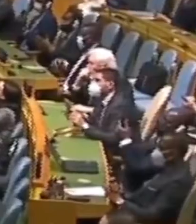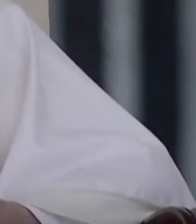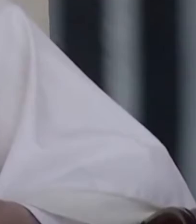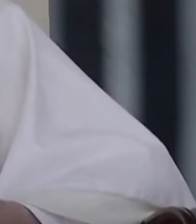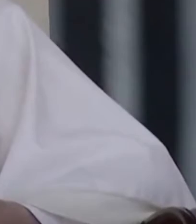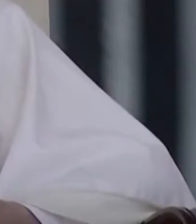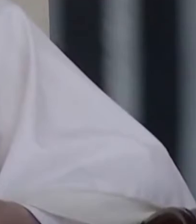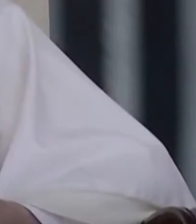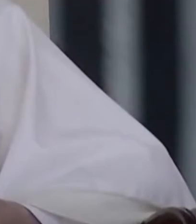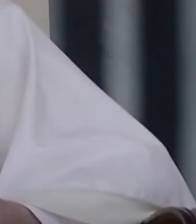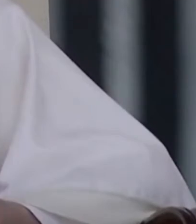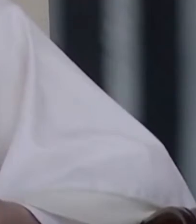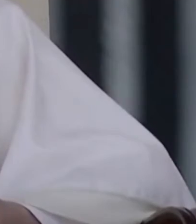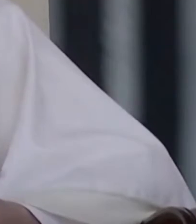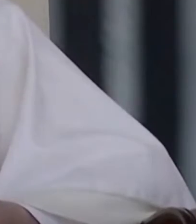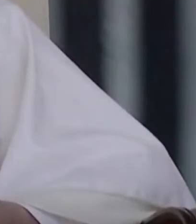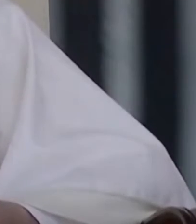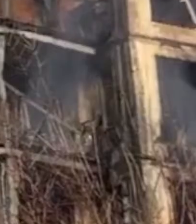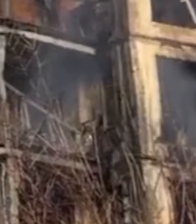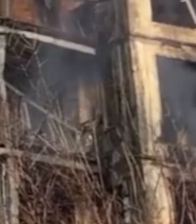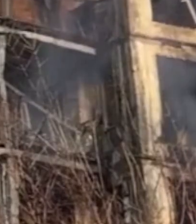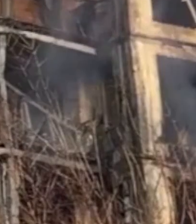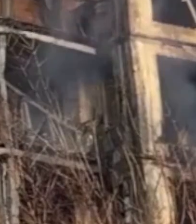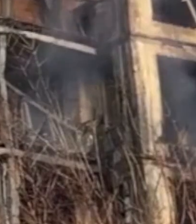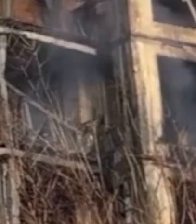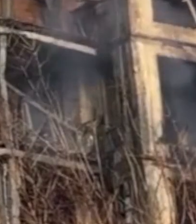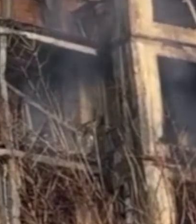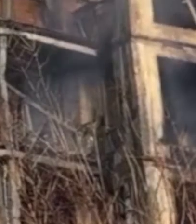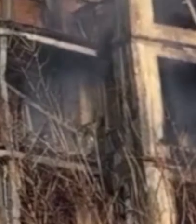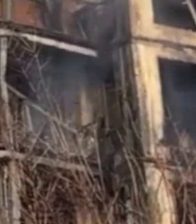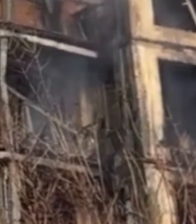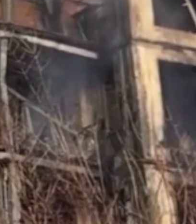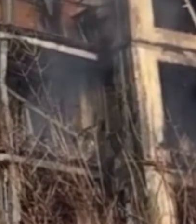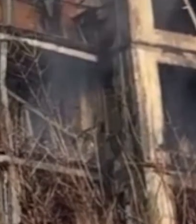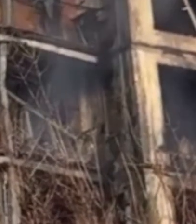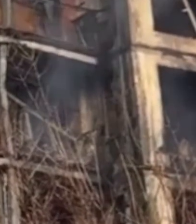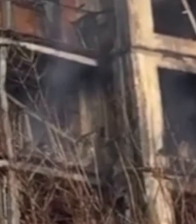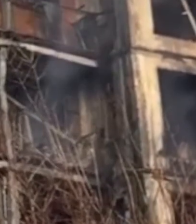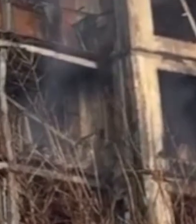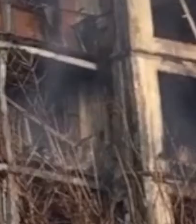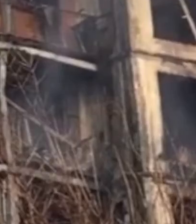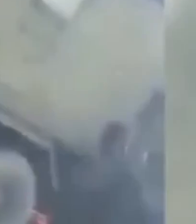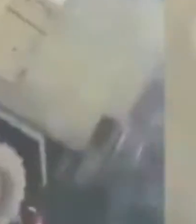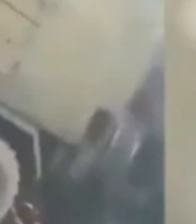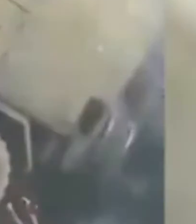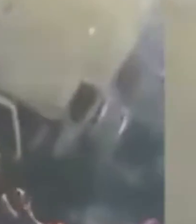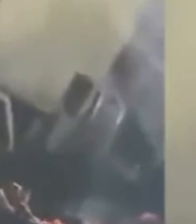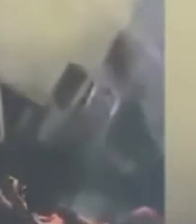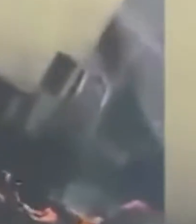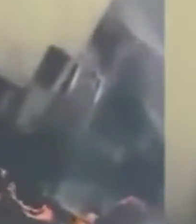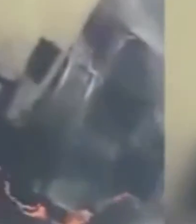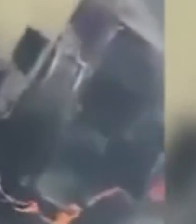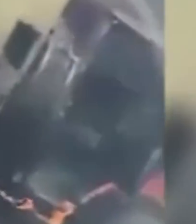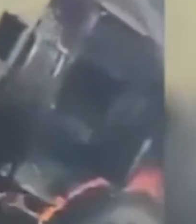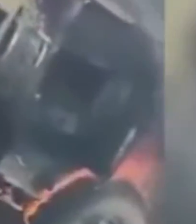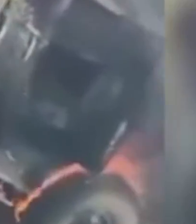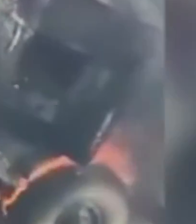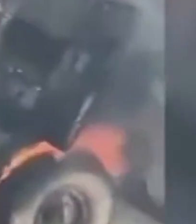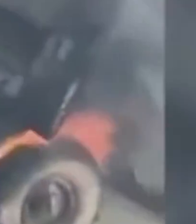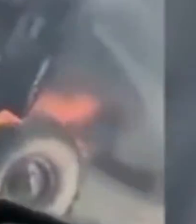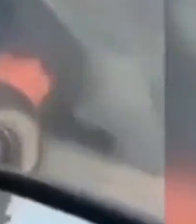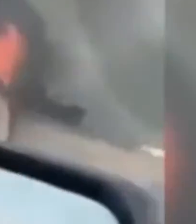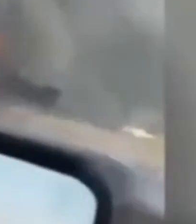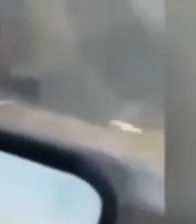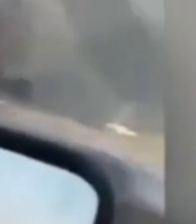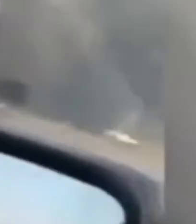el Papa Francisco. Indicó que lo primero es resolverlo de Rusia y Ucrania de inmediato y como en toda la negociación aportar